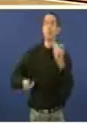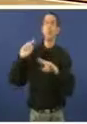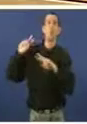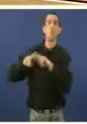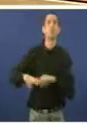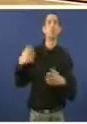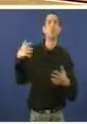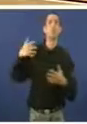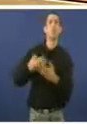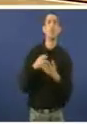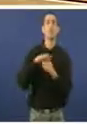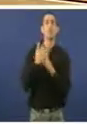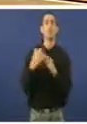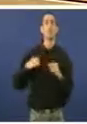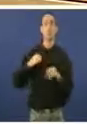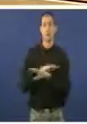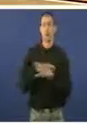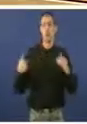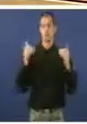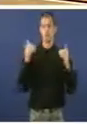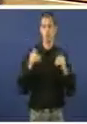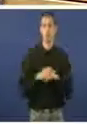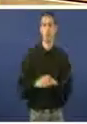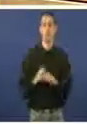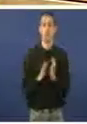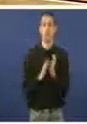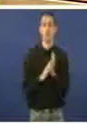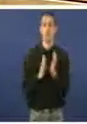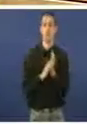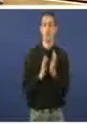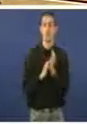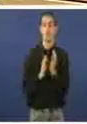noso sistema sanitario? Mais nada polo da agora e moitas gracias. Moitas gracias, señor Emerich.